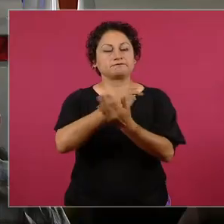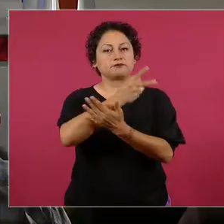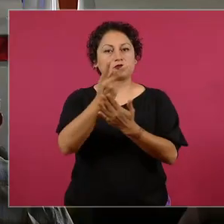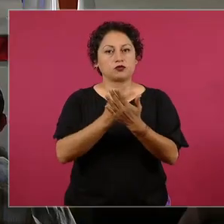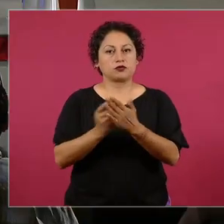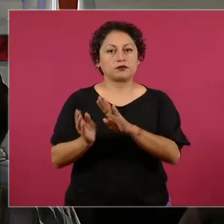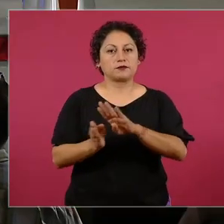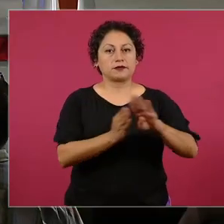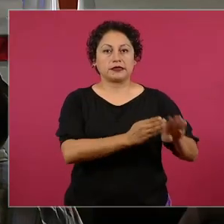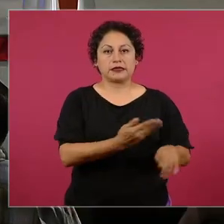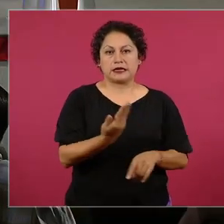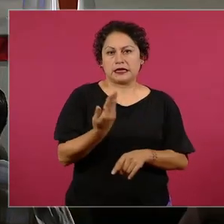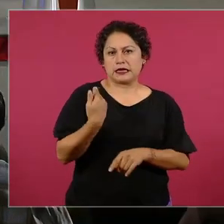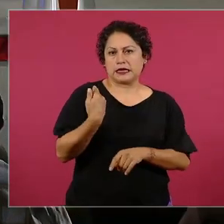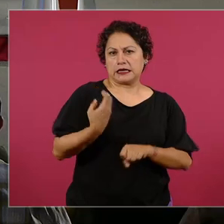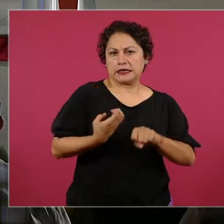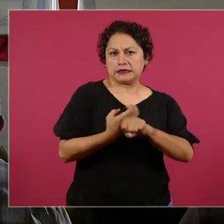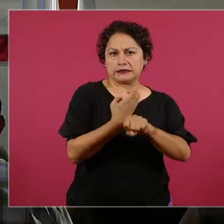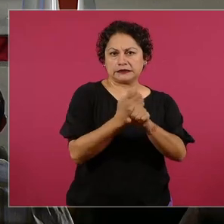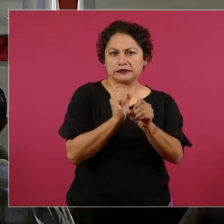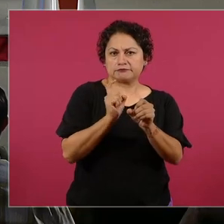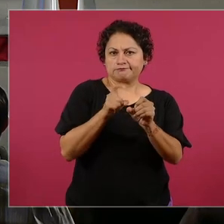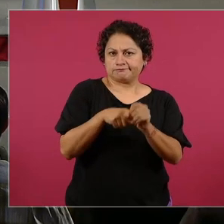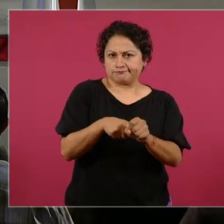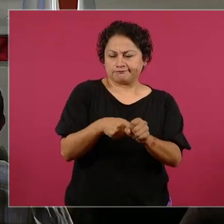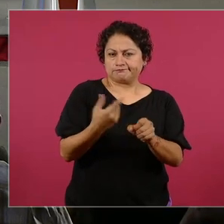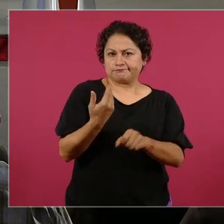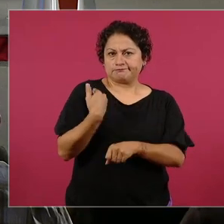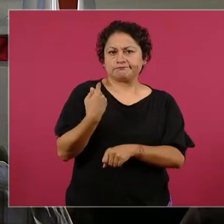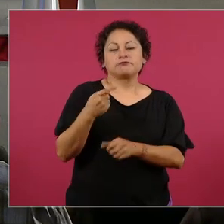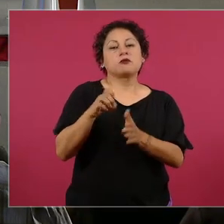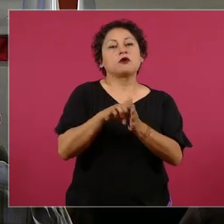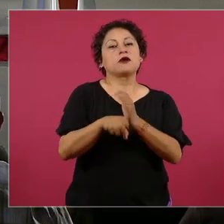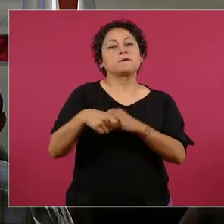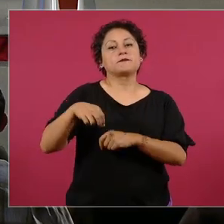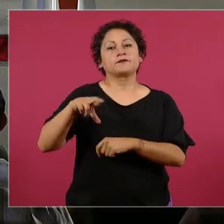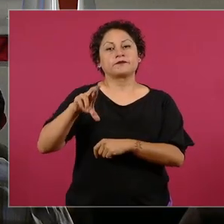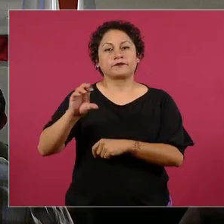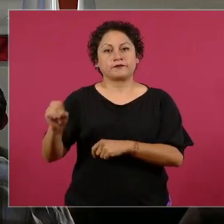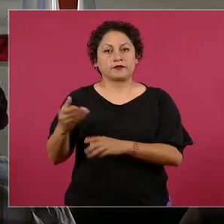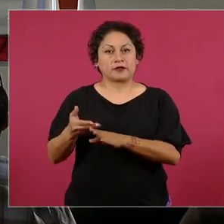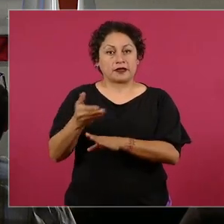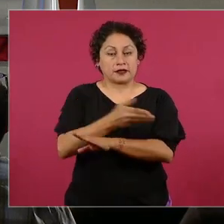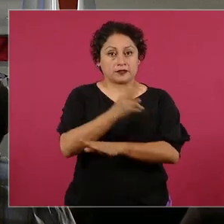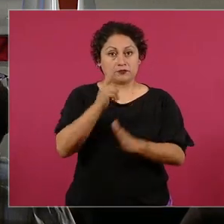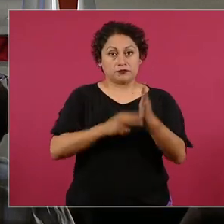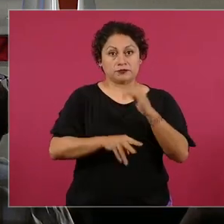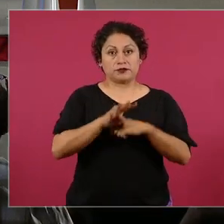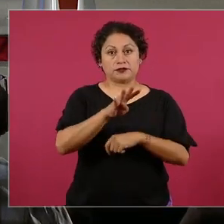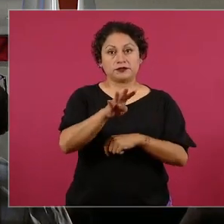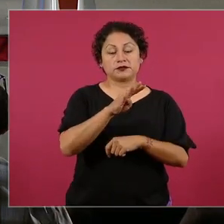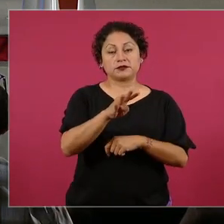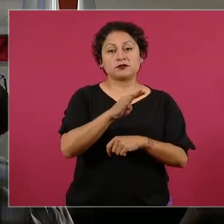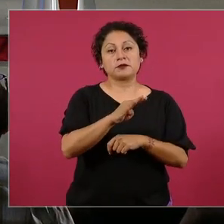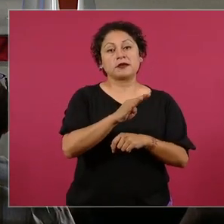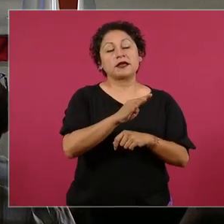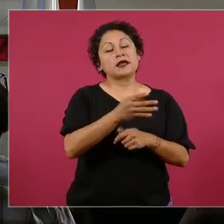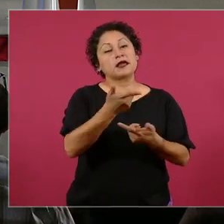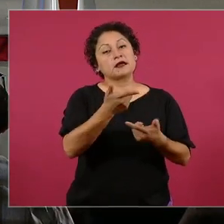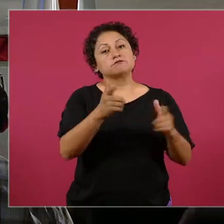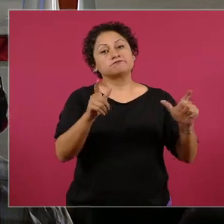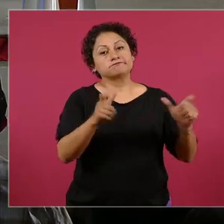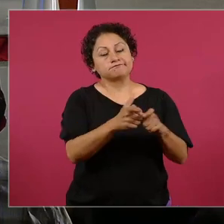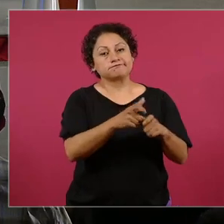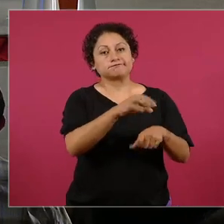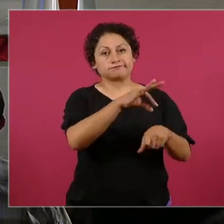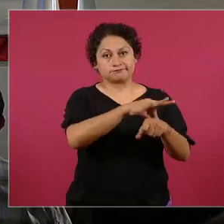estados más recientes de la incorporación a IMSS-Bienestar, como Quintana Roo, que en 2019 tenía 484 médicos especialistas